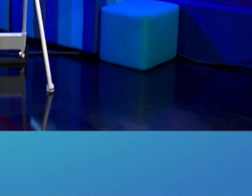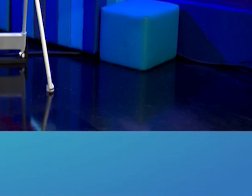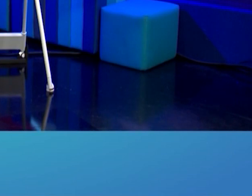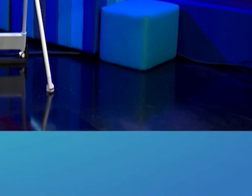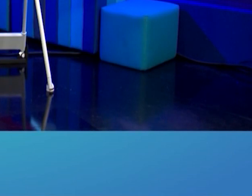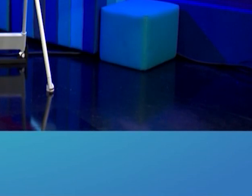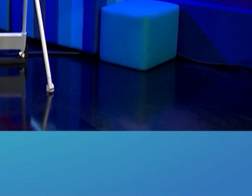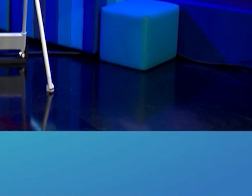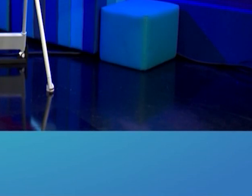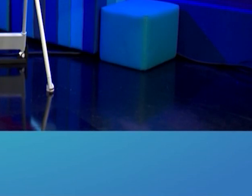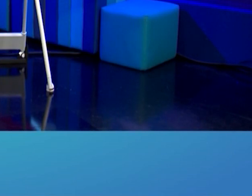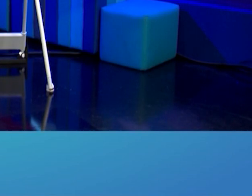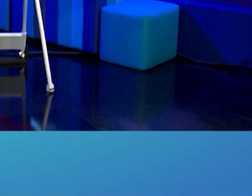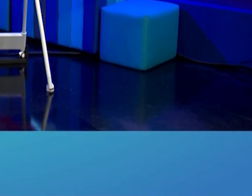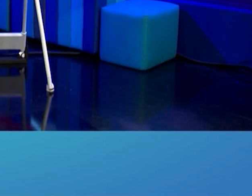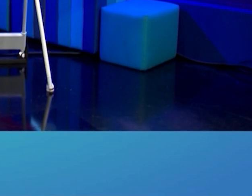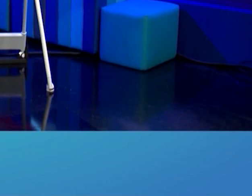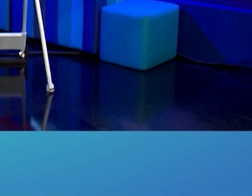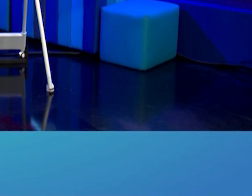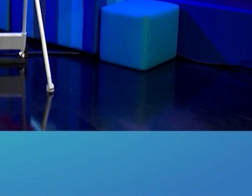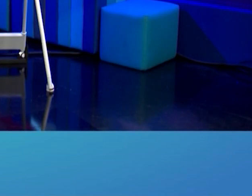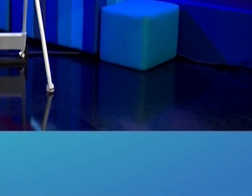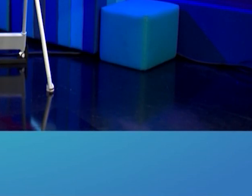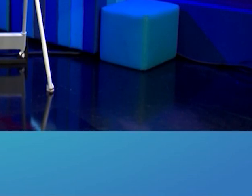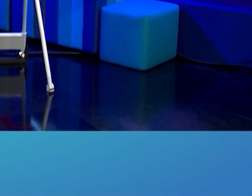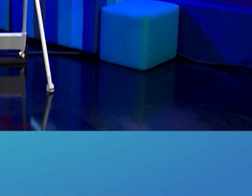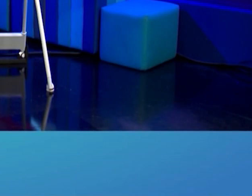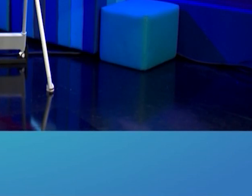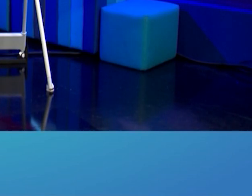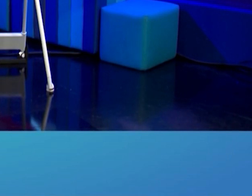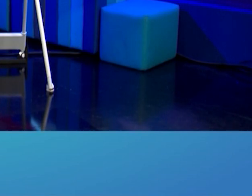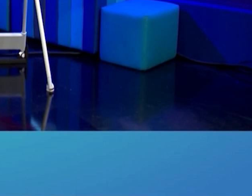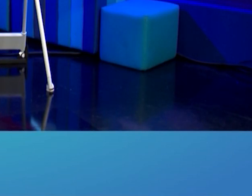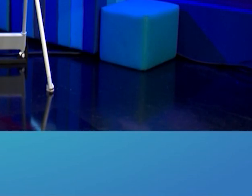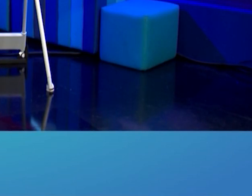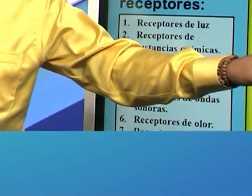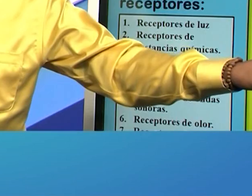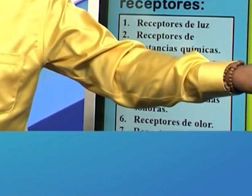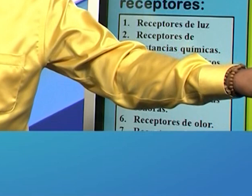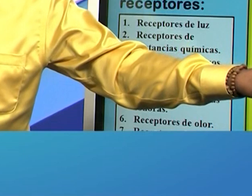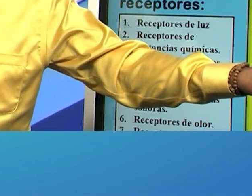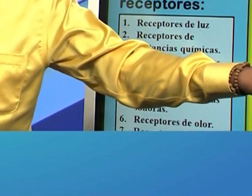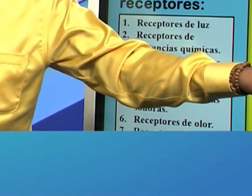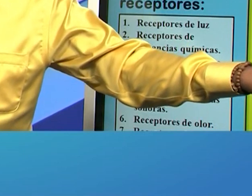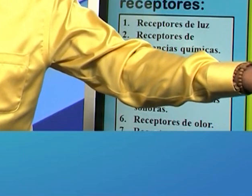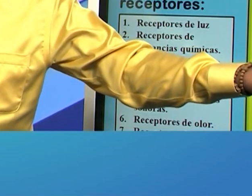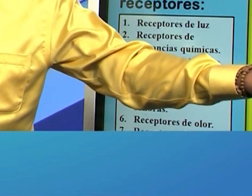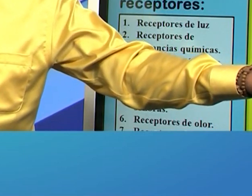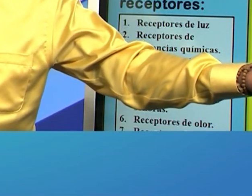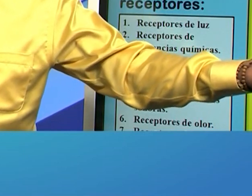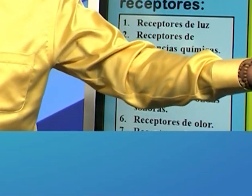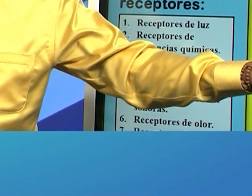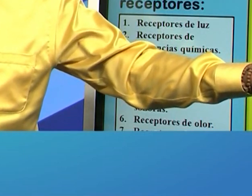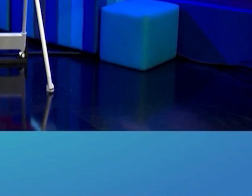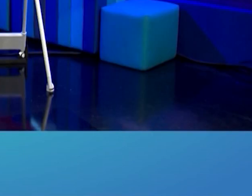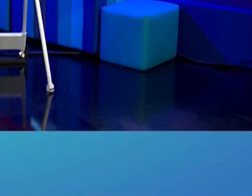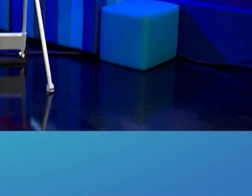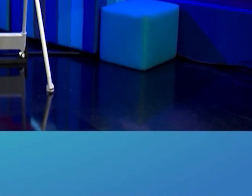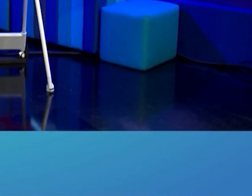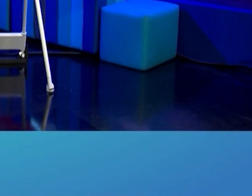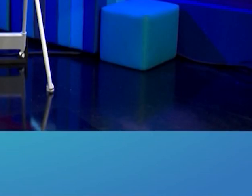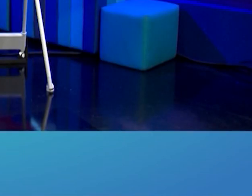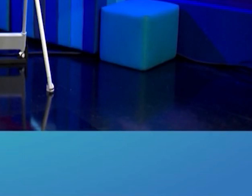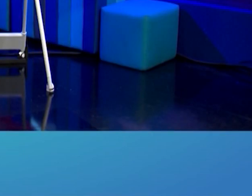que participen las damas porque hay que darle la oportunidad a las damas y voy a pedir que me den vuelta a la